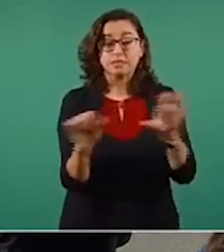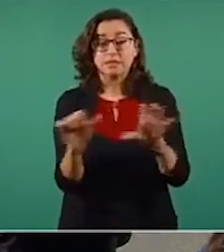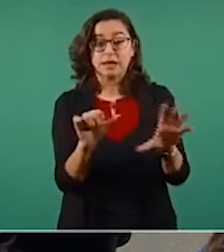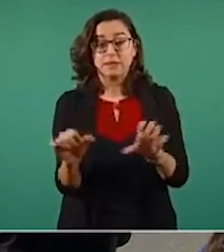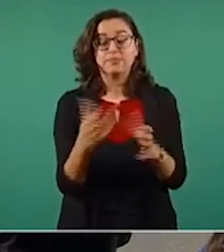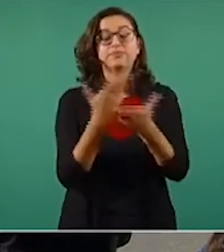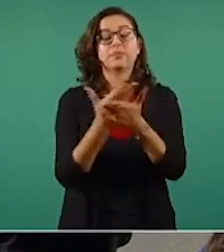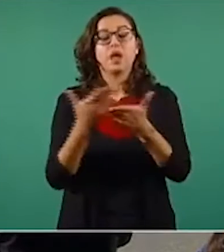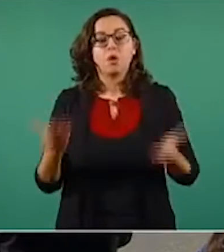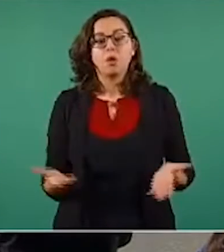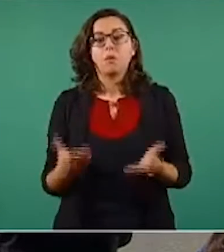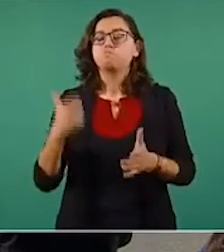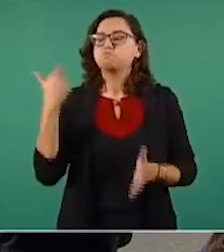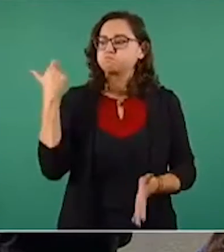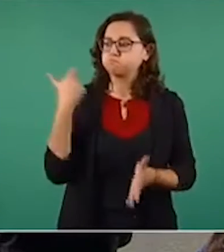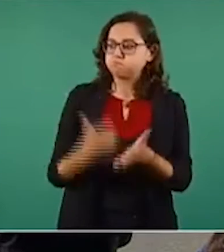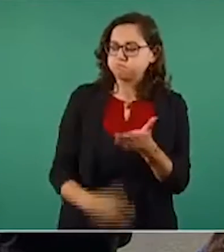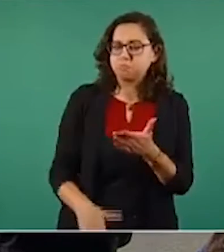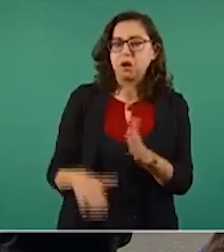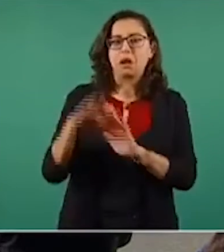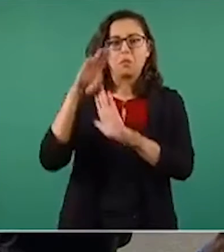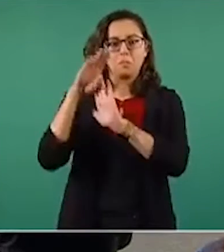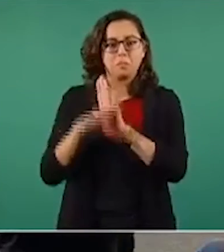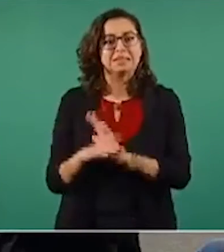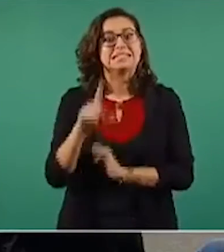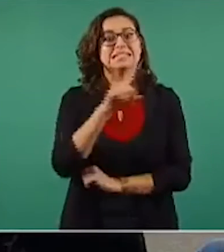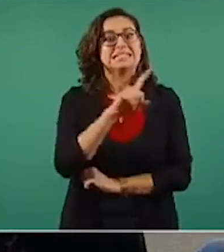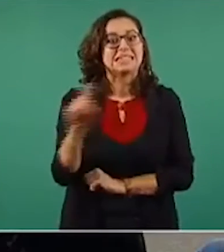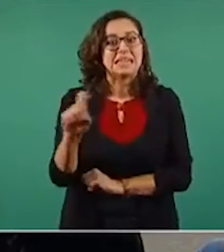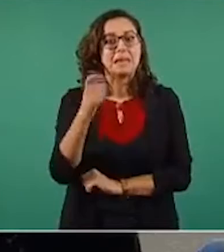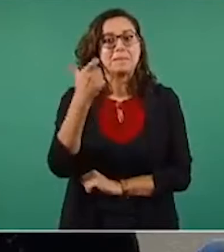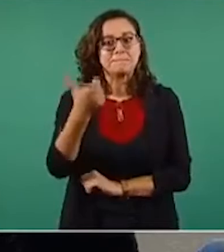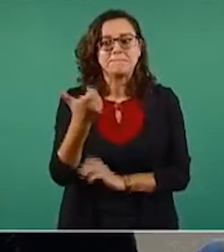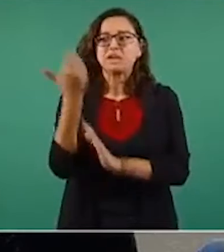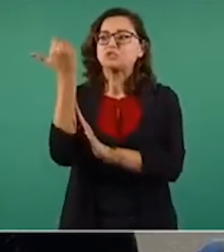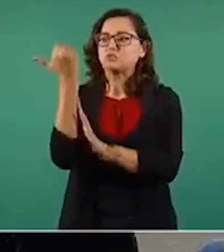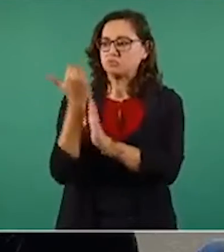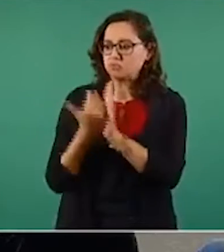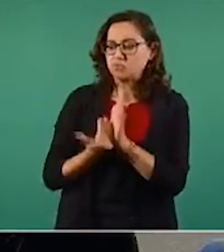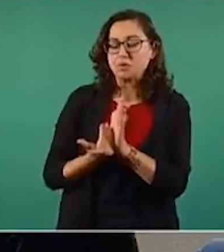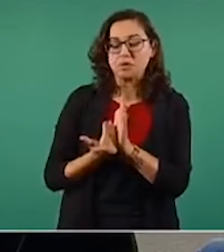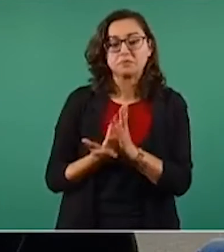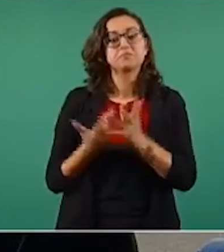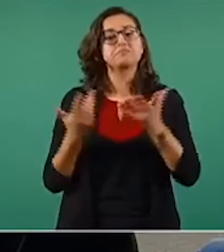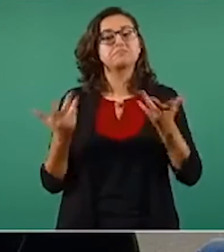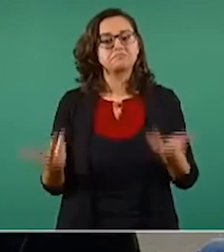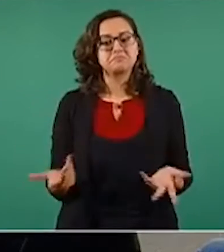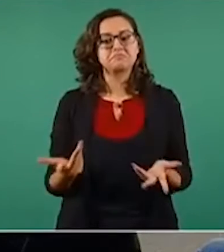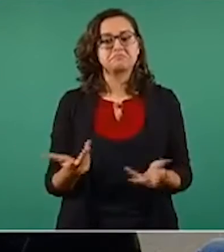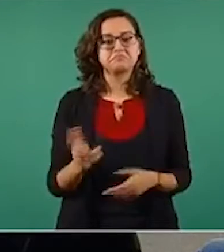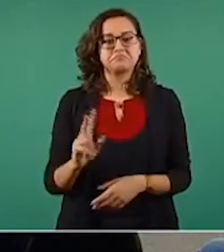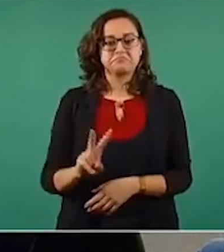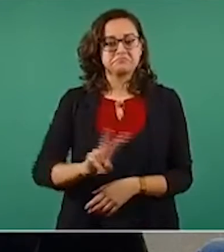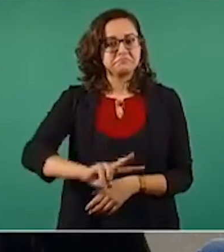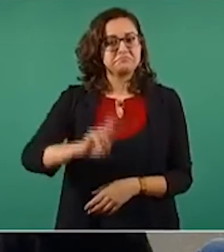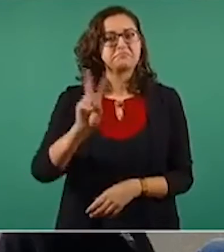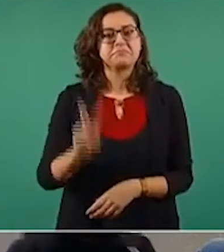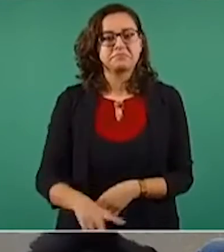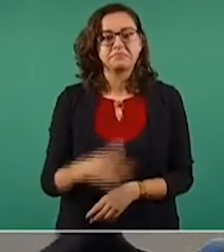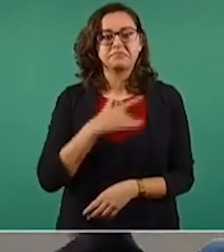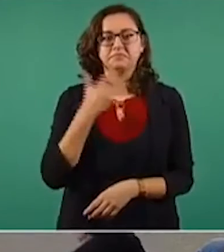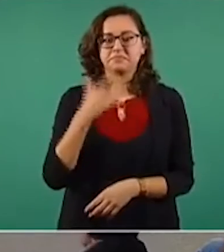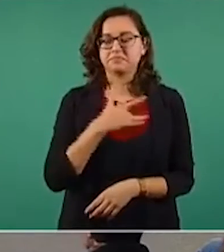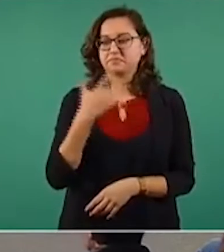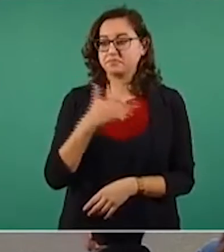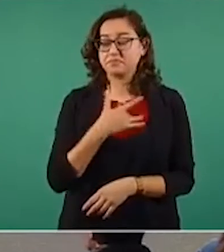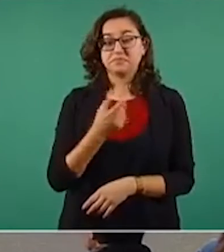560 pesos, es decir, 100 pesos menos. Y esto tenemos que destacarlo porque esto ya es